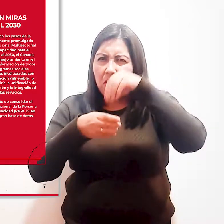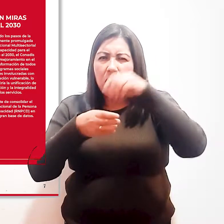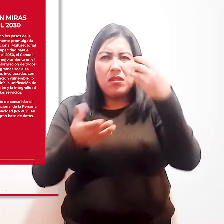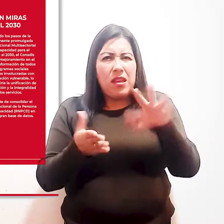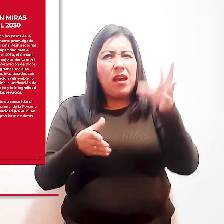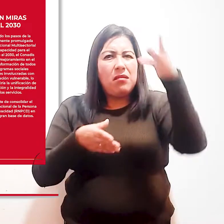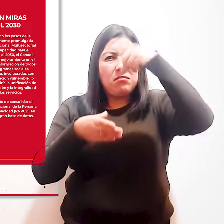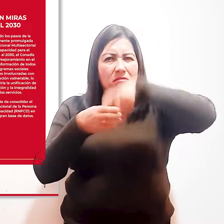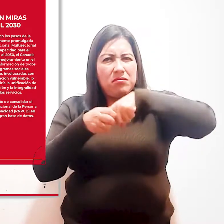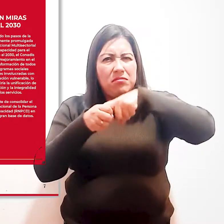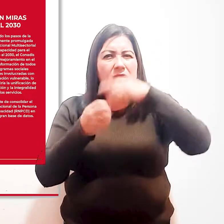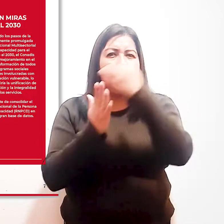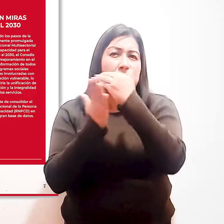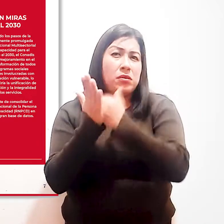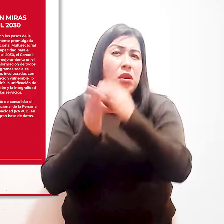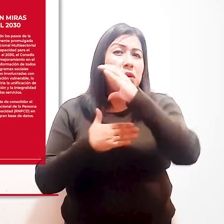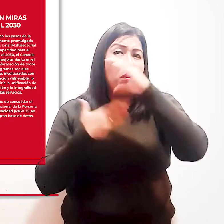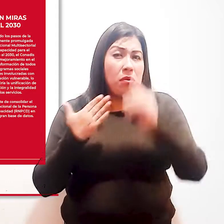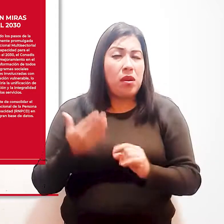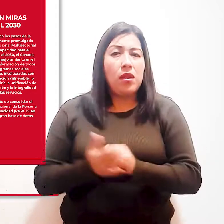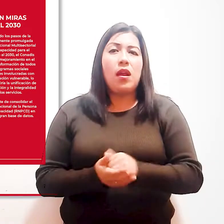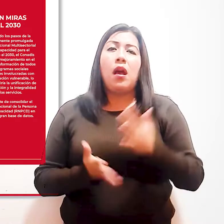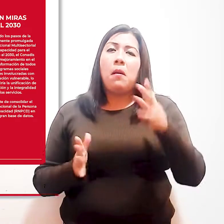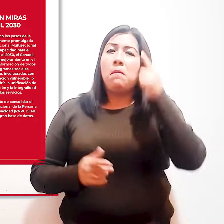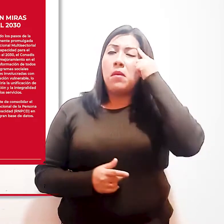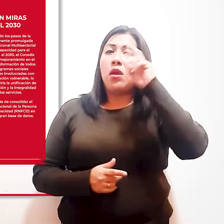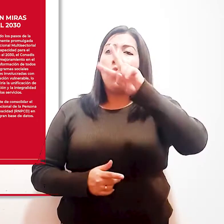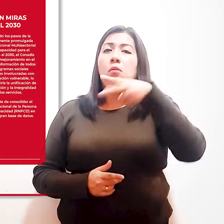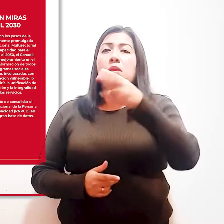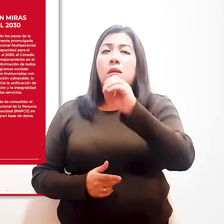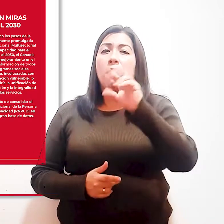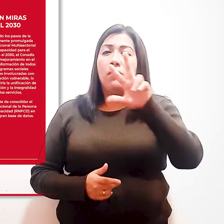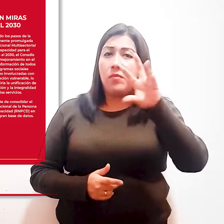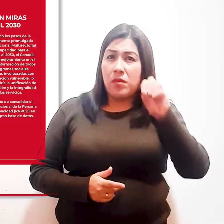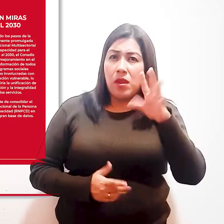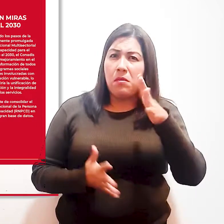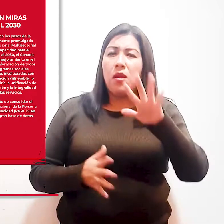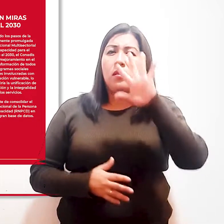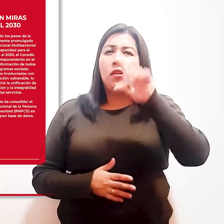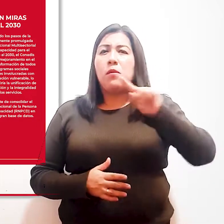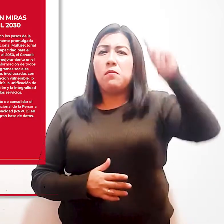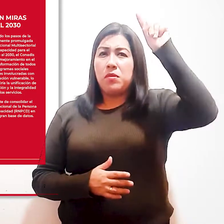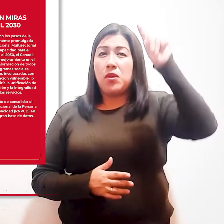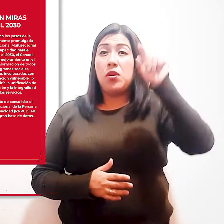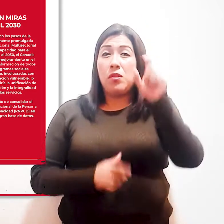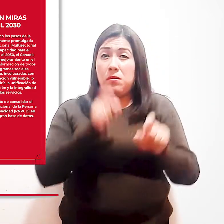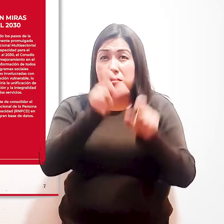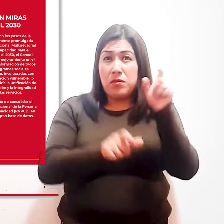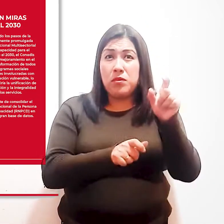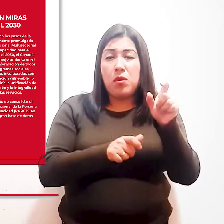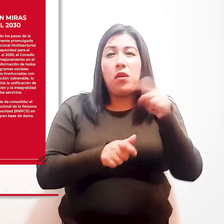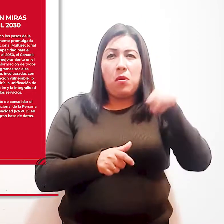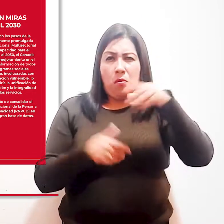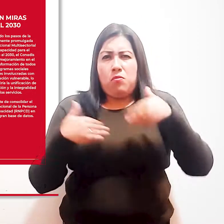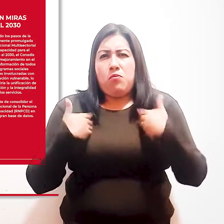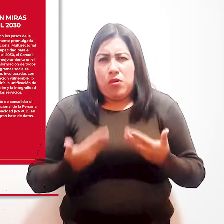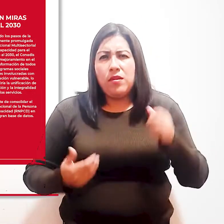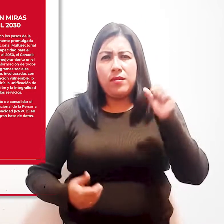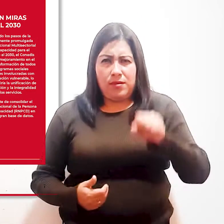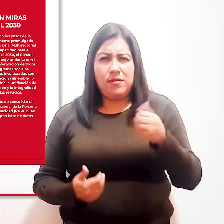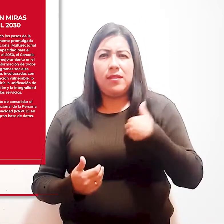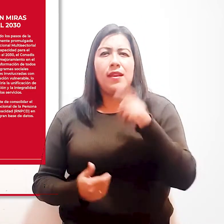Se estima que para el 2030, más de 1.5 millones de personas cuenten con el carnet de discapacidad.